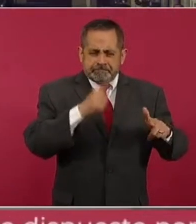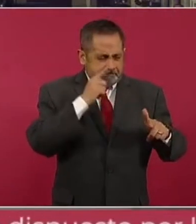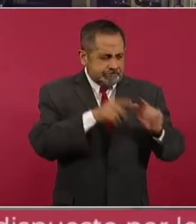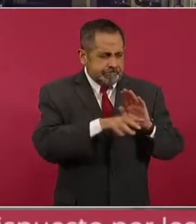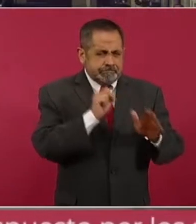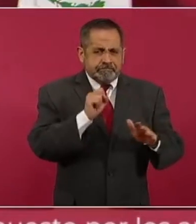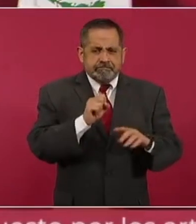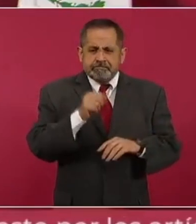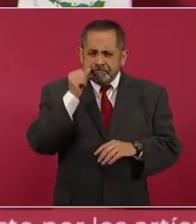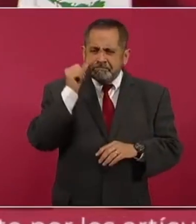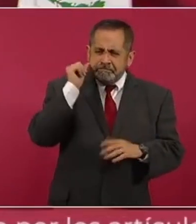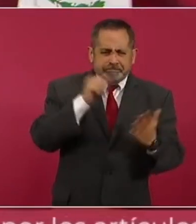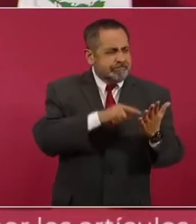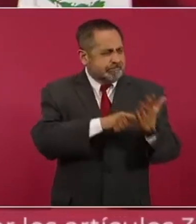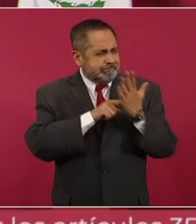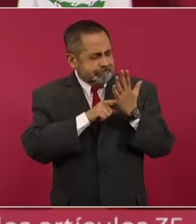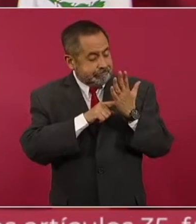porque ella me lo estaba mostrando